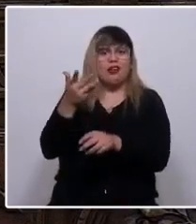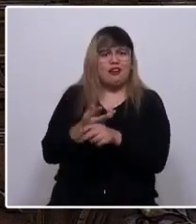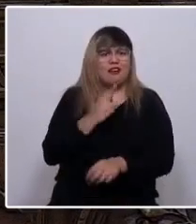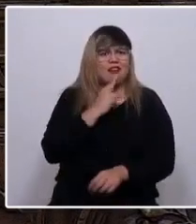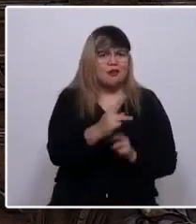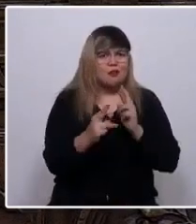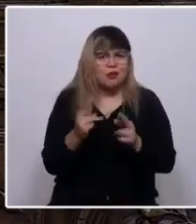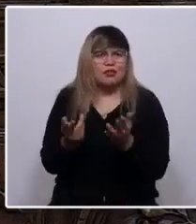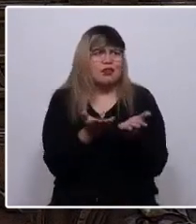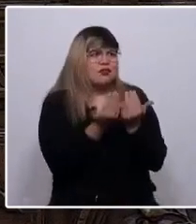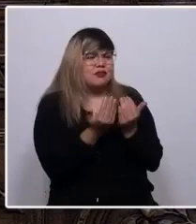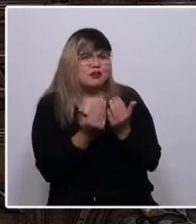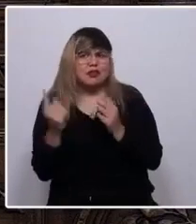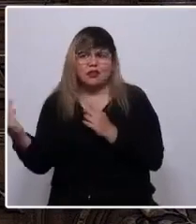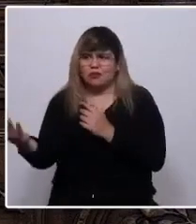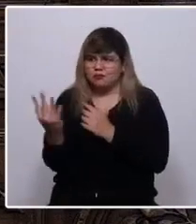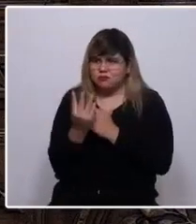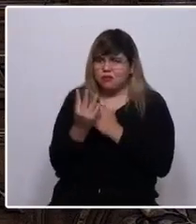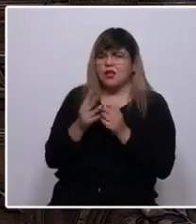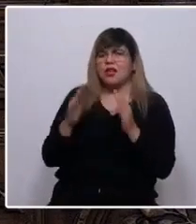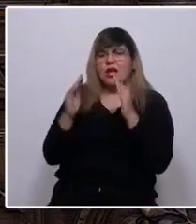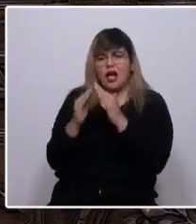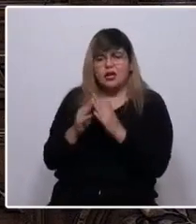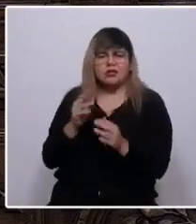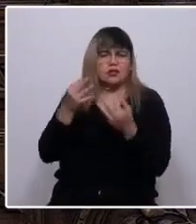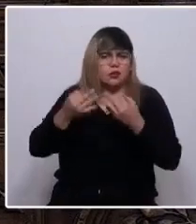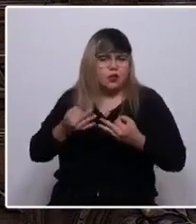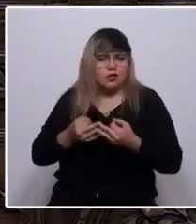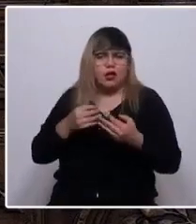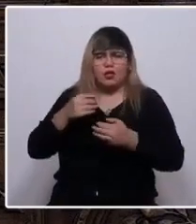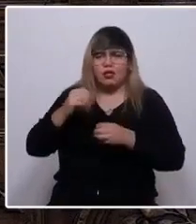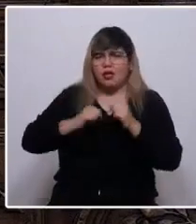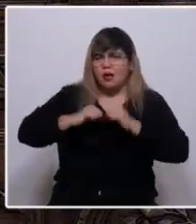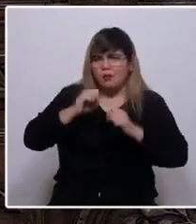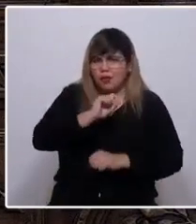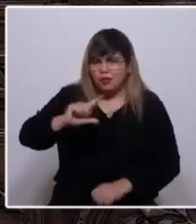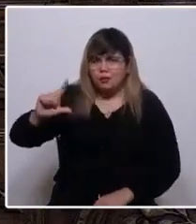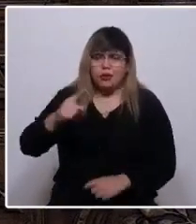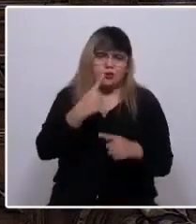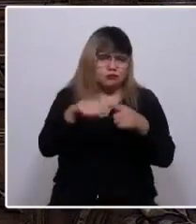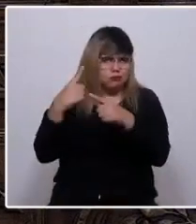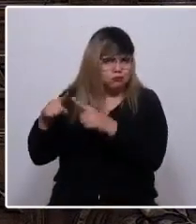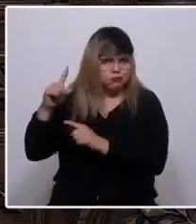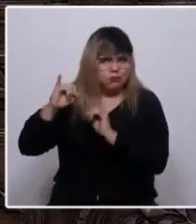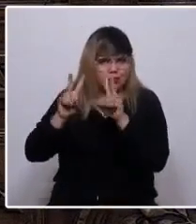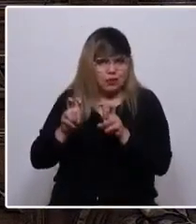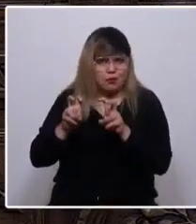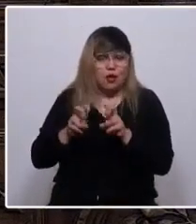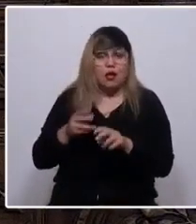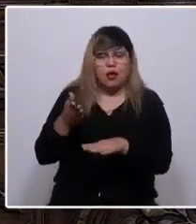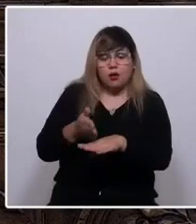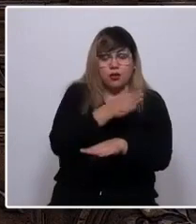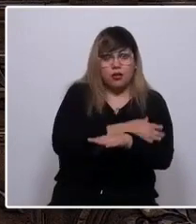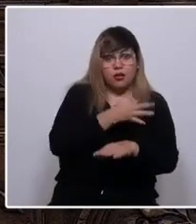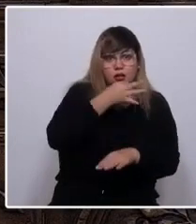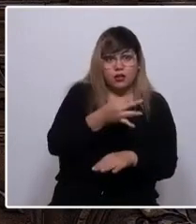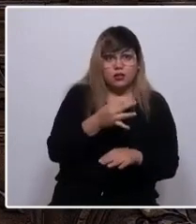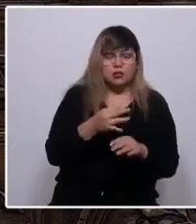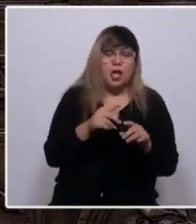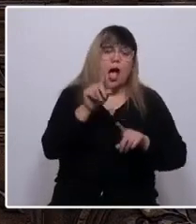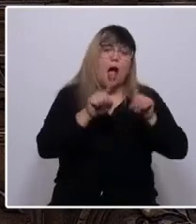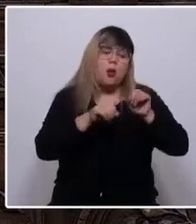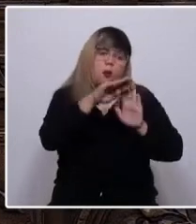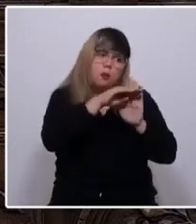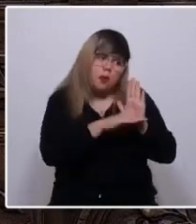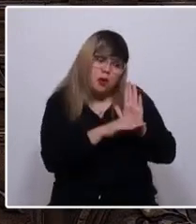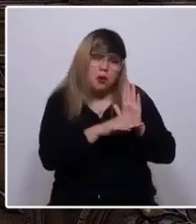principales inquietudes en lo habitacional, seguridad, emprendimiento, entre muchos otros. Y lo anterior lo hacen en mayor o menor medida todos